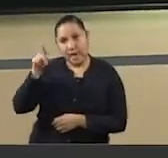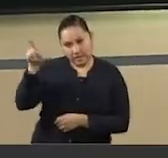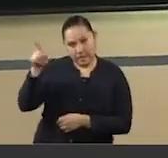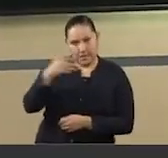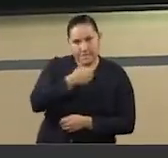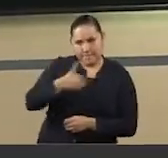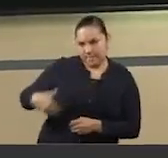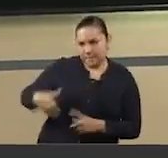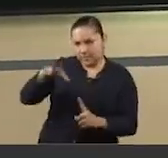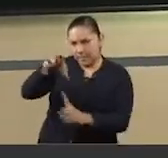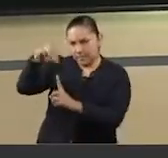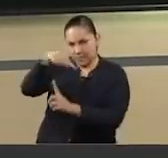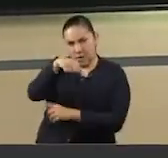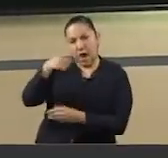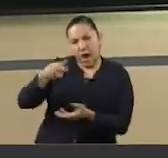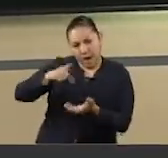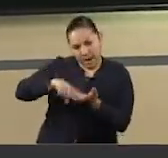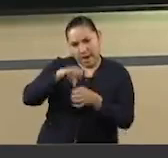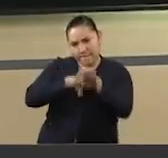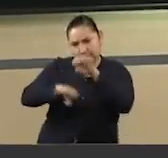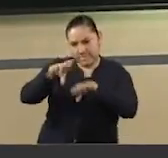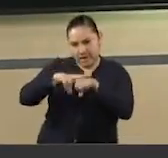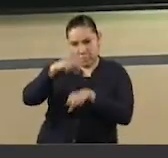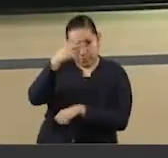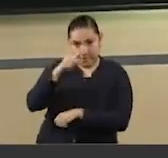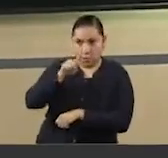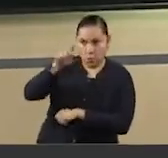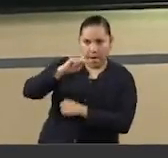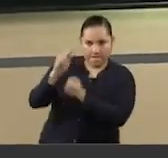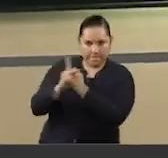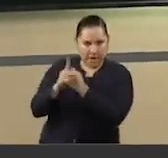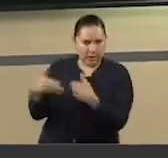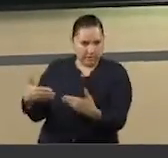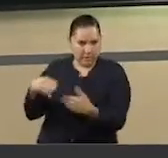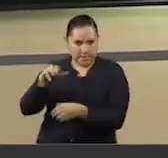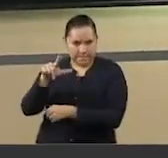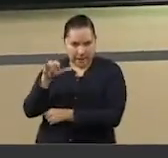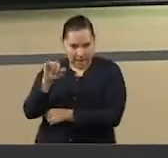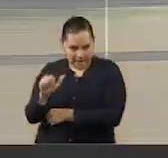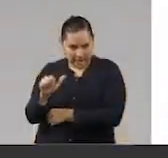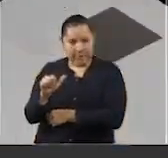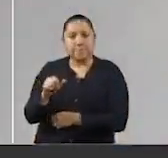de México en Malasia. Presidentas de las comisiones dictaminadoras se pronunciaron al respecto.